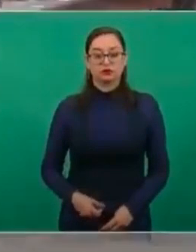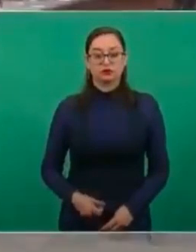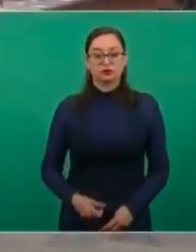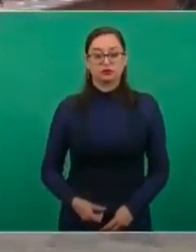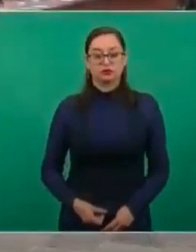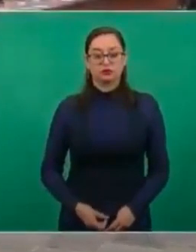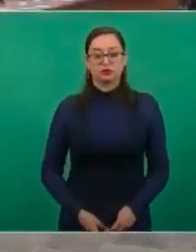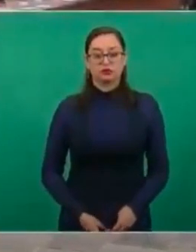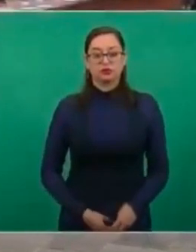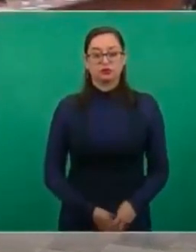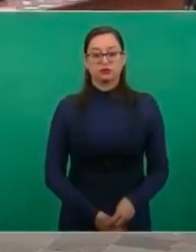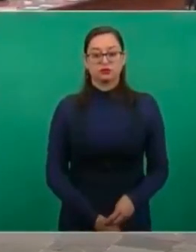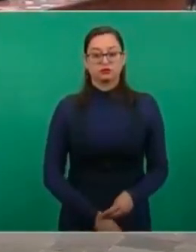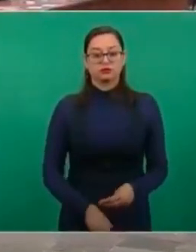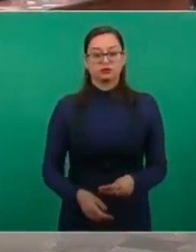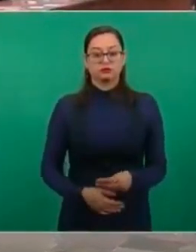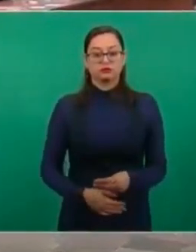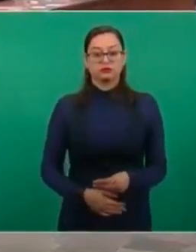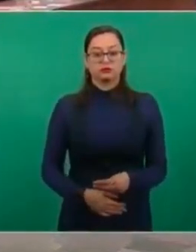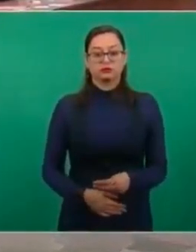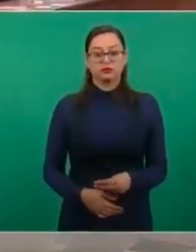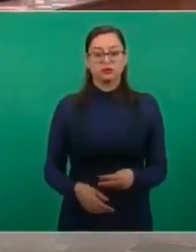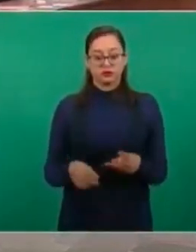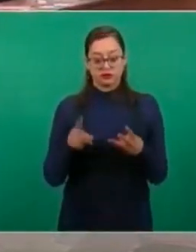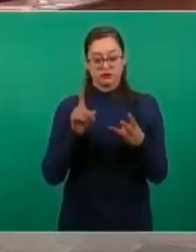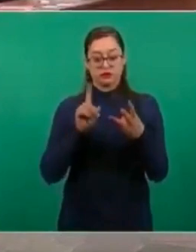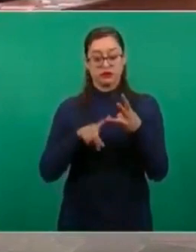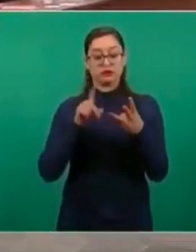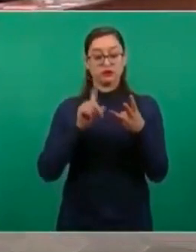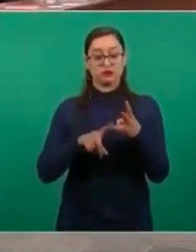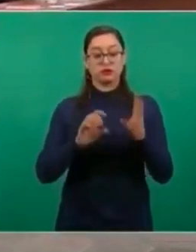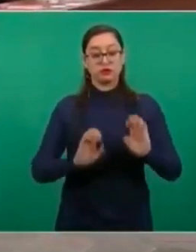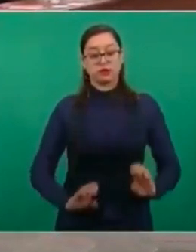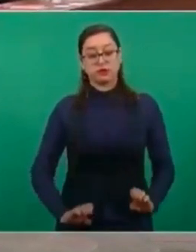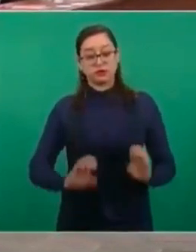las instalaciones, la infraestructura.